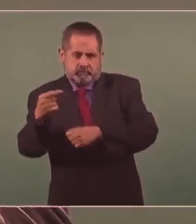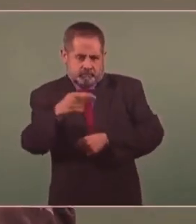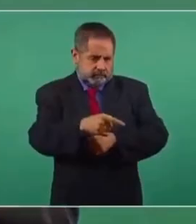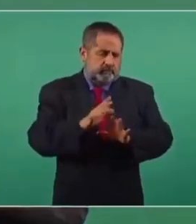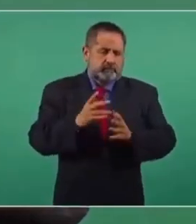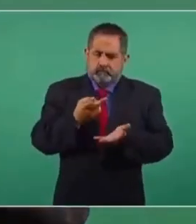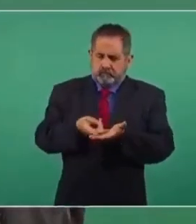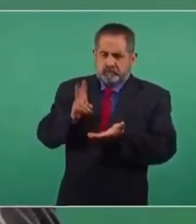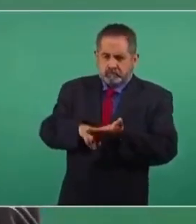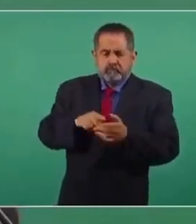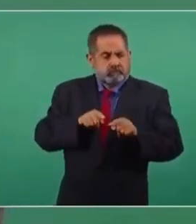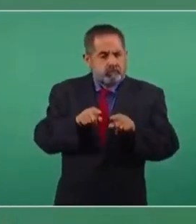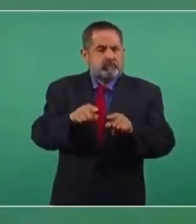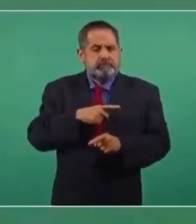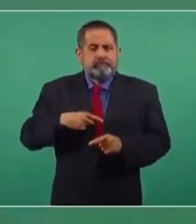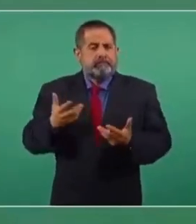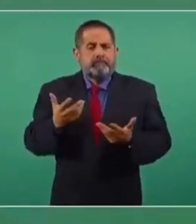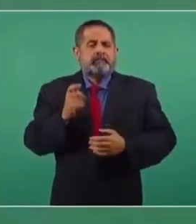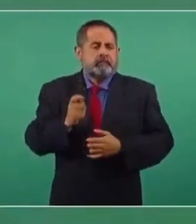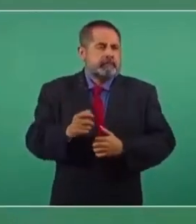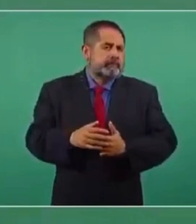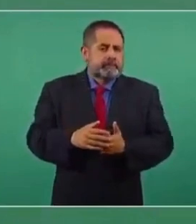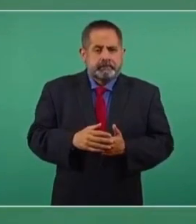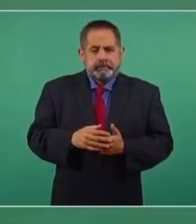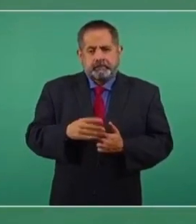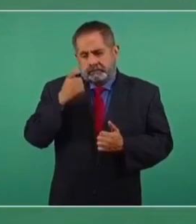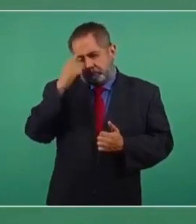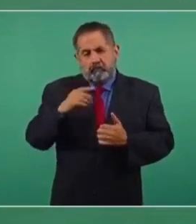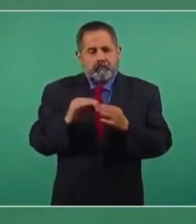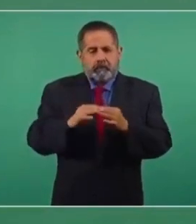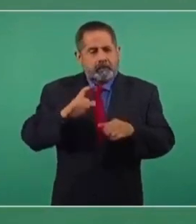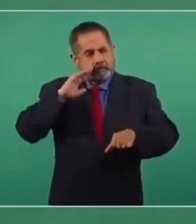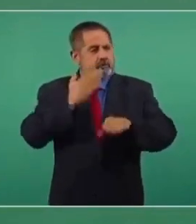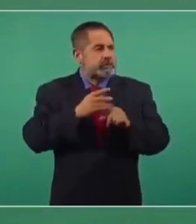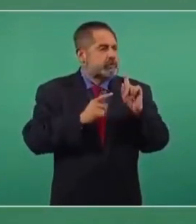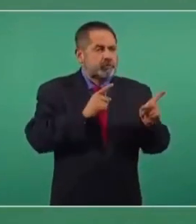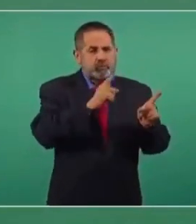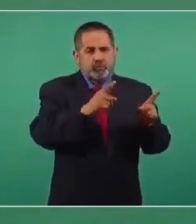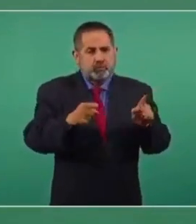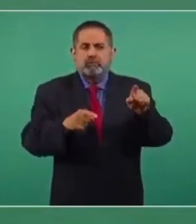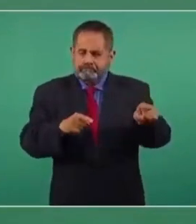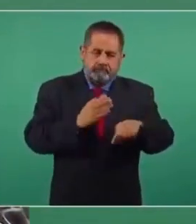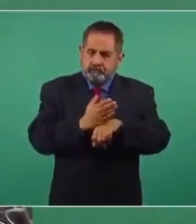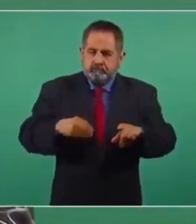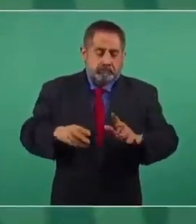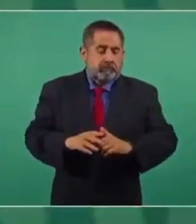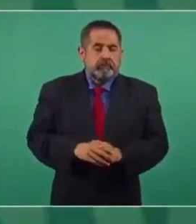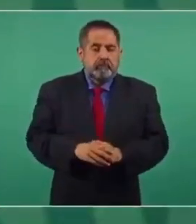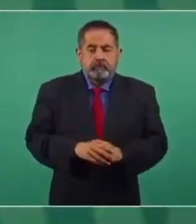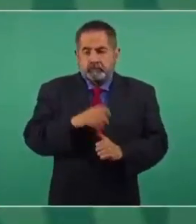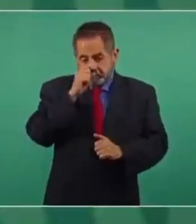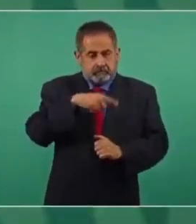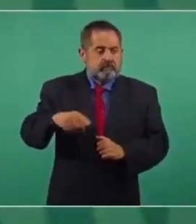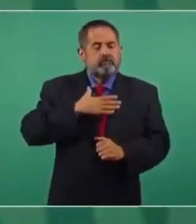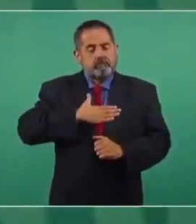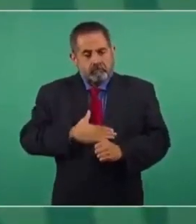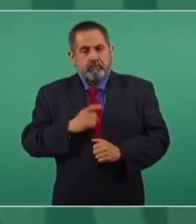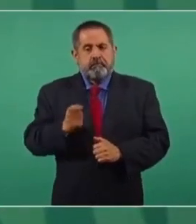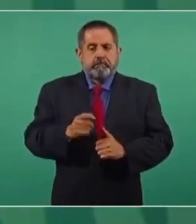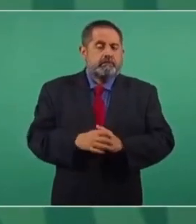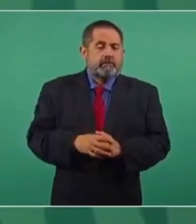tiene que hacerse para deslindar responsabilidades, castigar a responsables, hacer justicia.